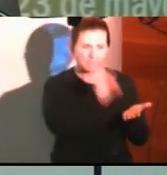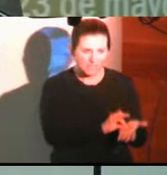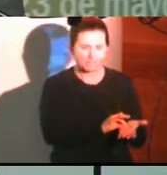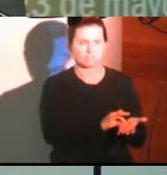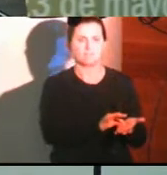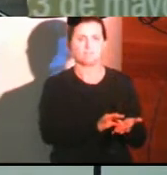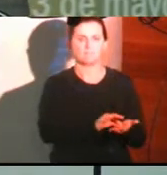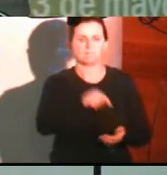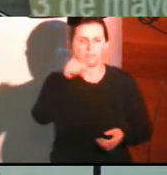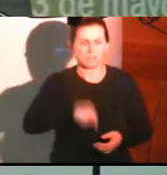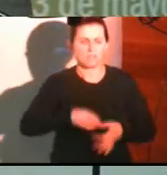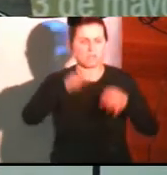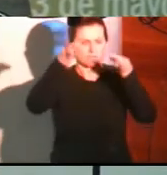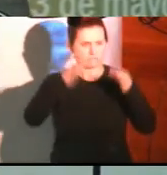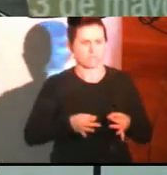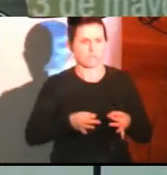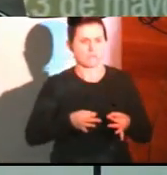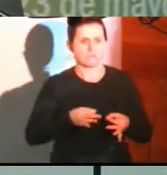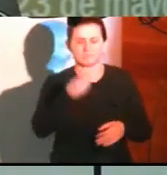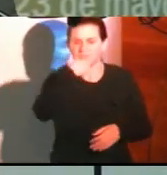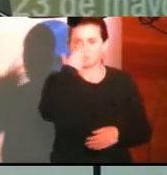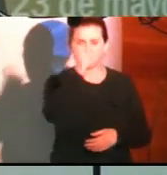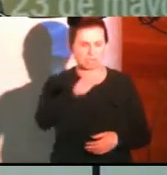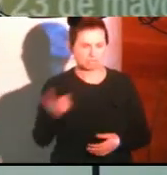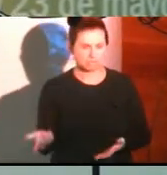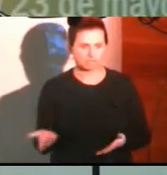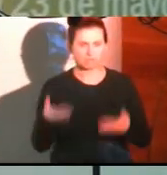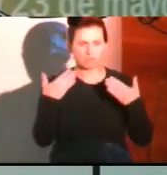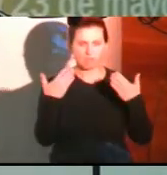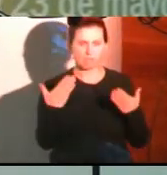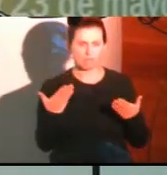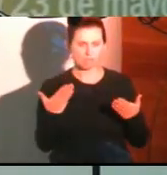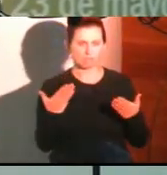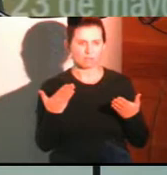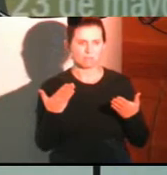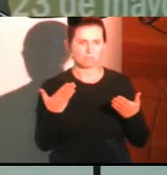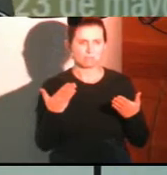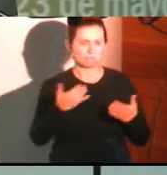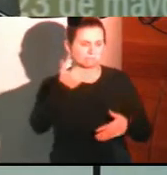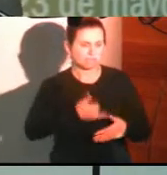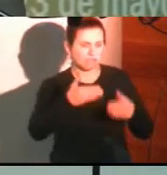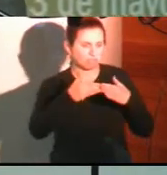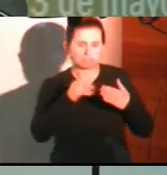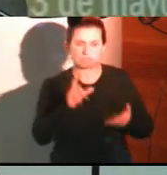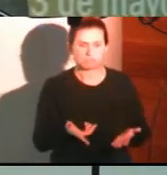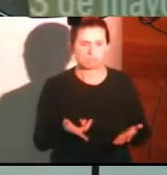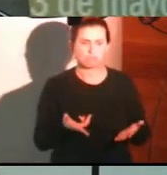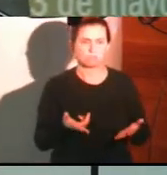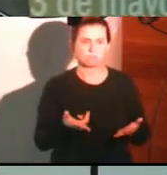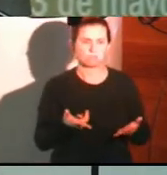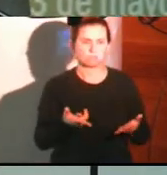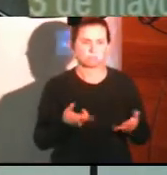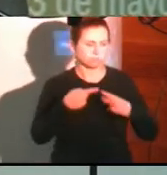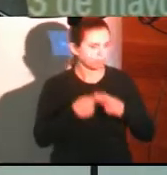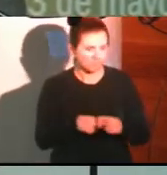la seguridad para que cualquier usuario pueda convertirse y pueda tener estas comunicaciones, estudiar y tener